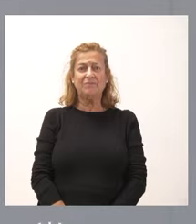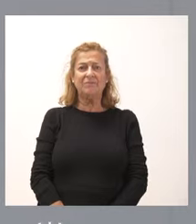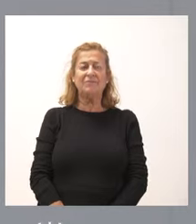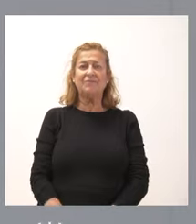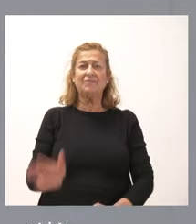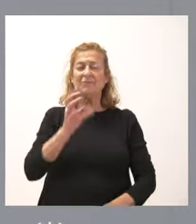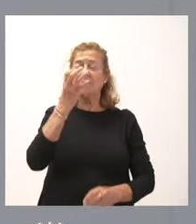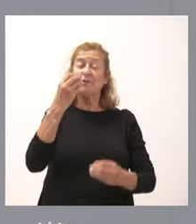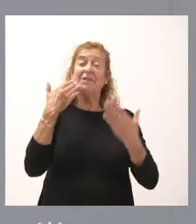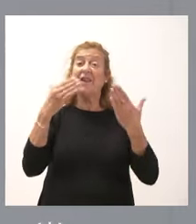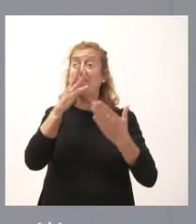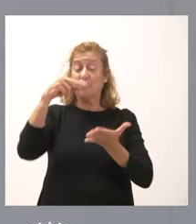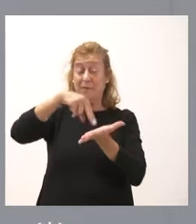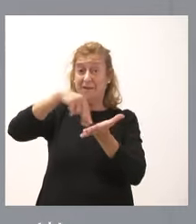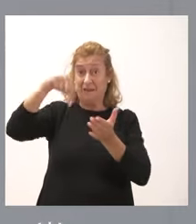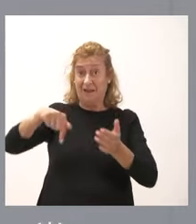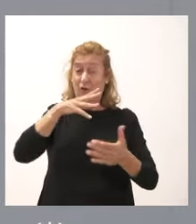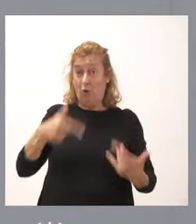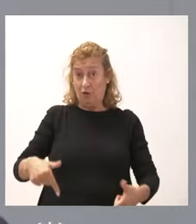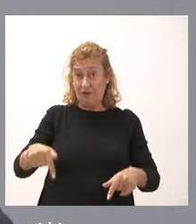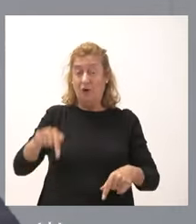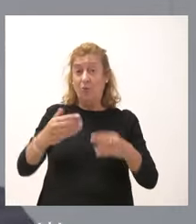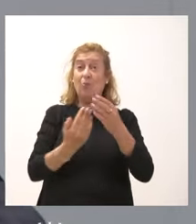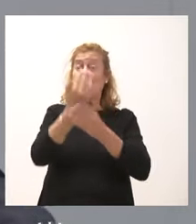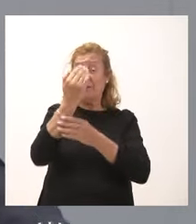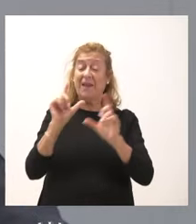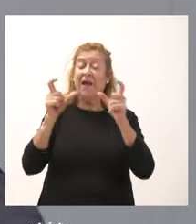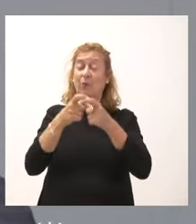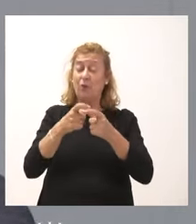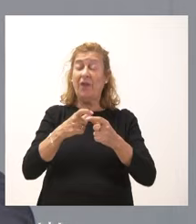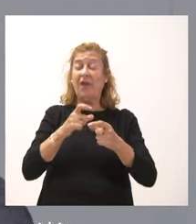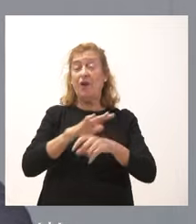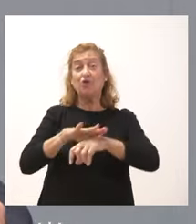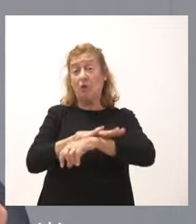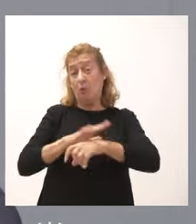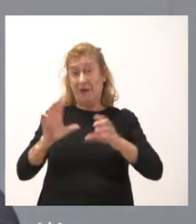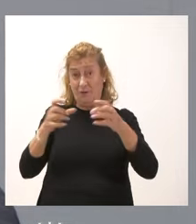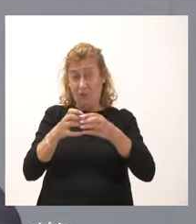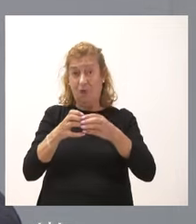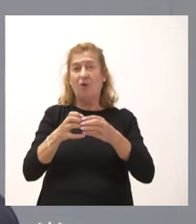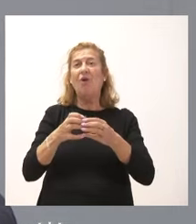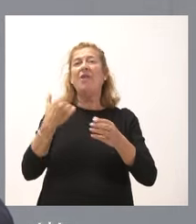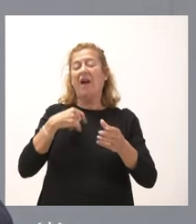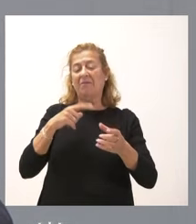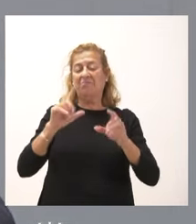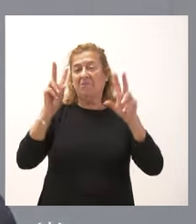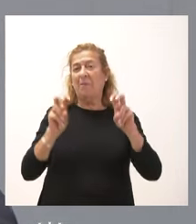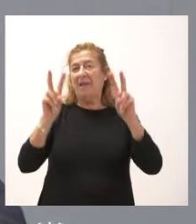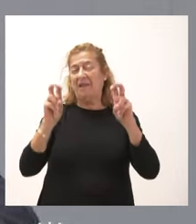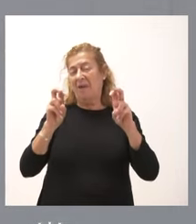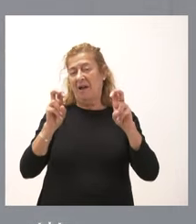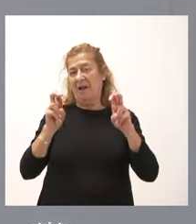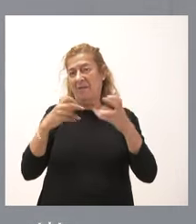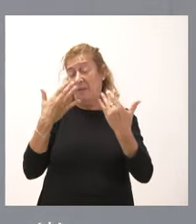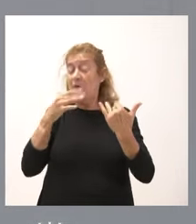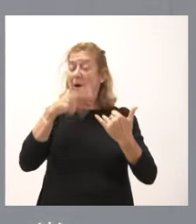Muchas gracias por su presencia hoy aquí, esta mañana, en la reunión del Consejo de Gobierno, donde hemos tratado de algunos asuntos que